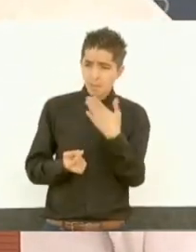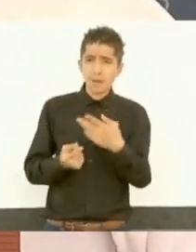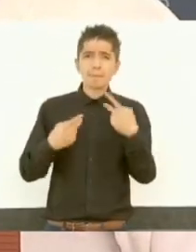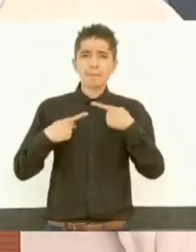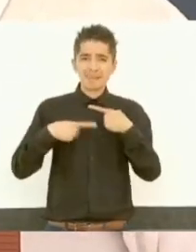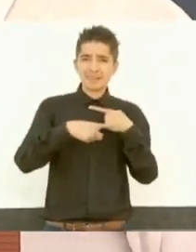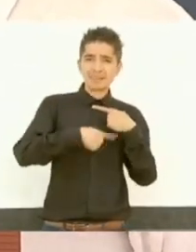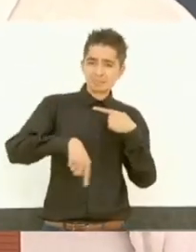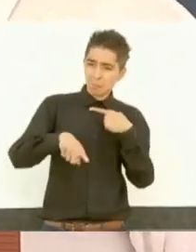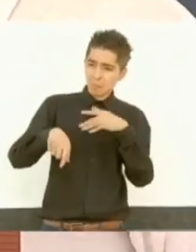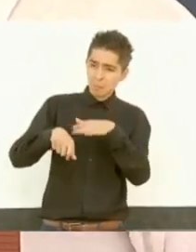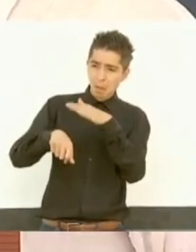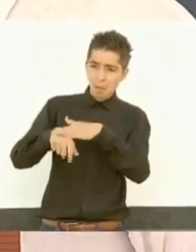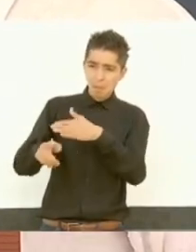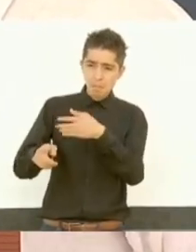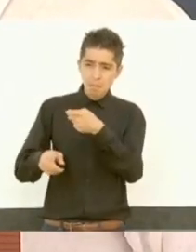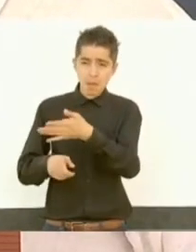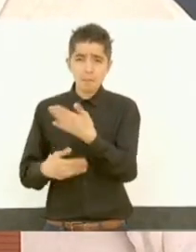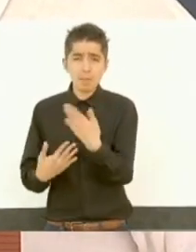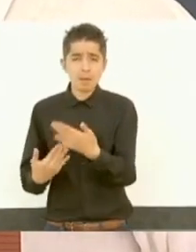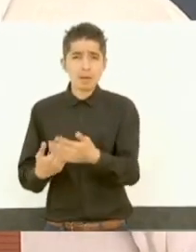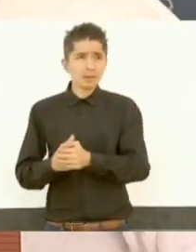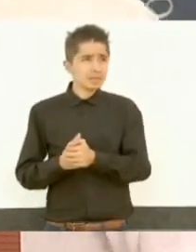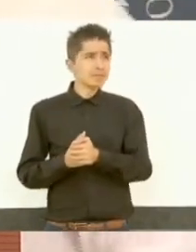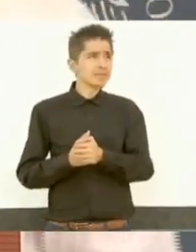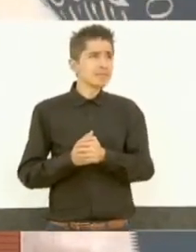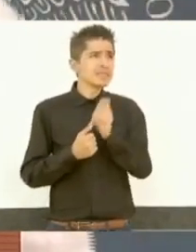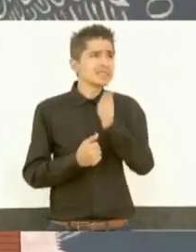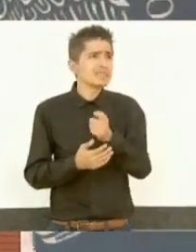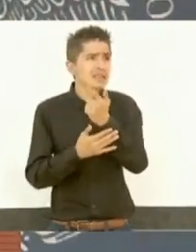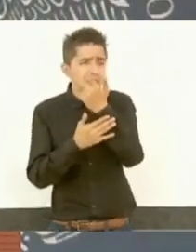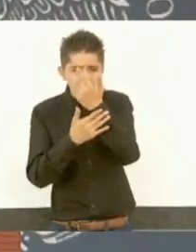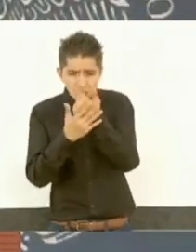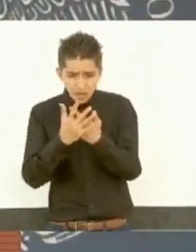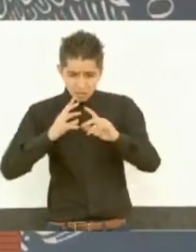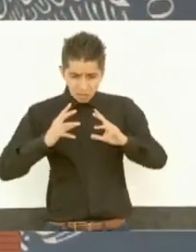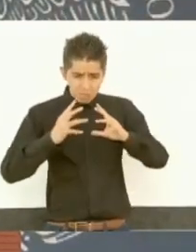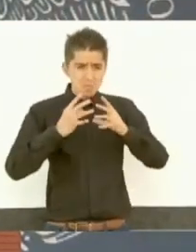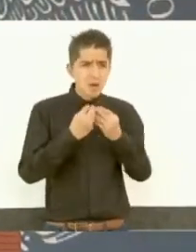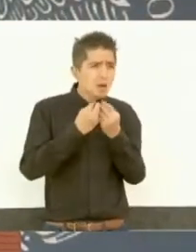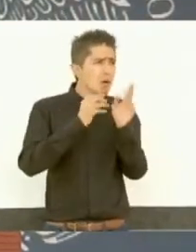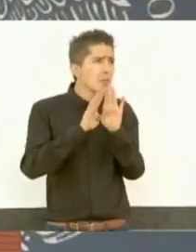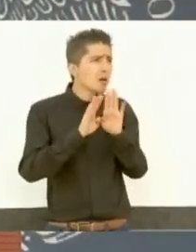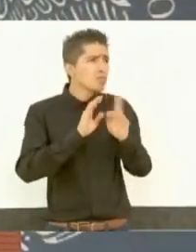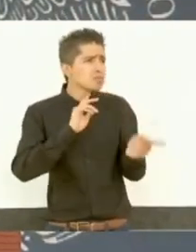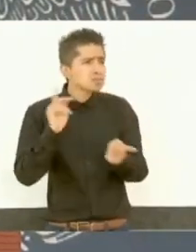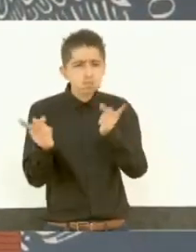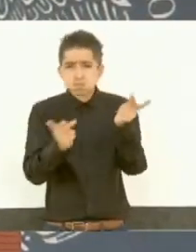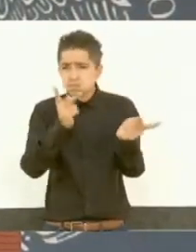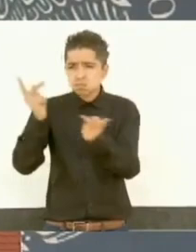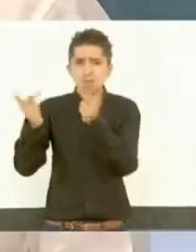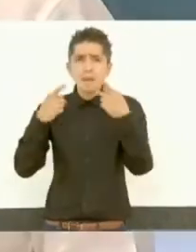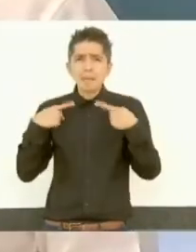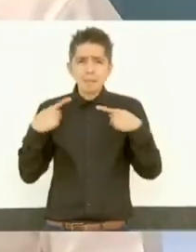ciudadanos. En las encuestas que se están llevando a cabo